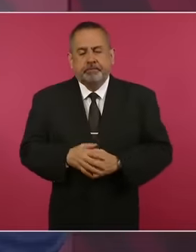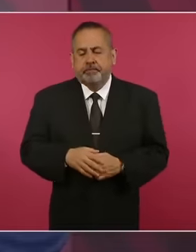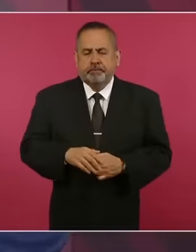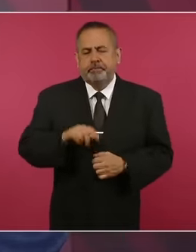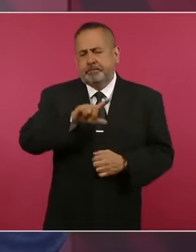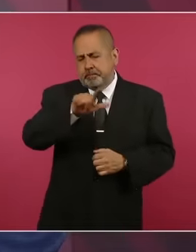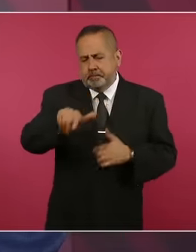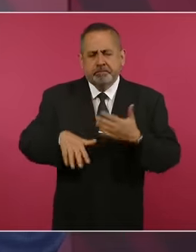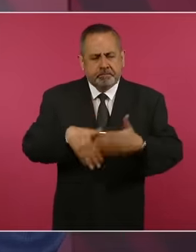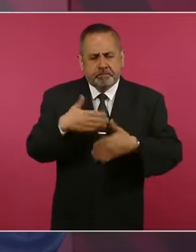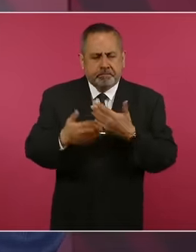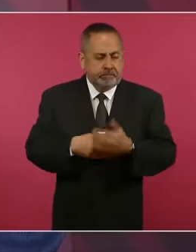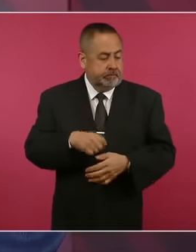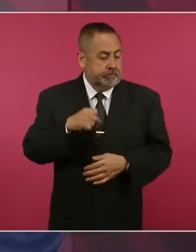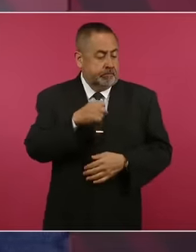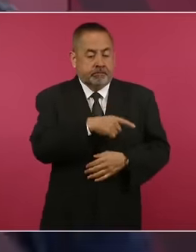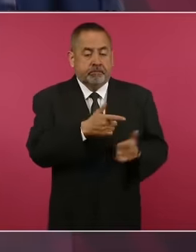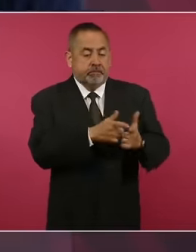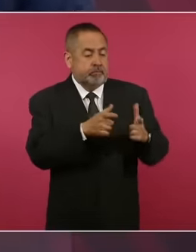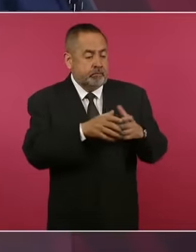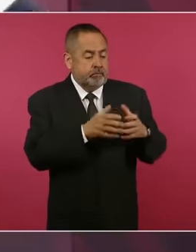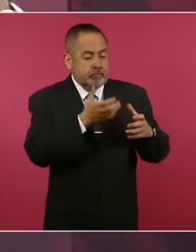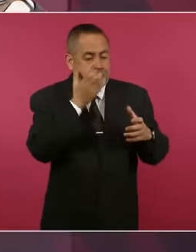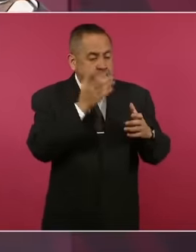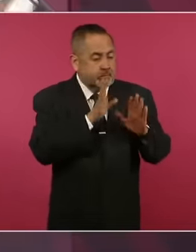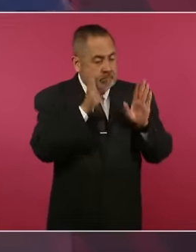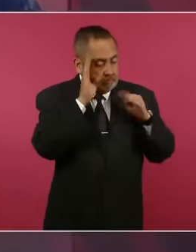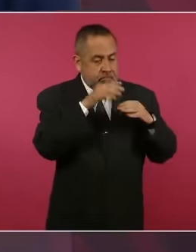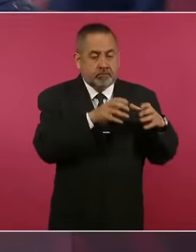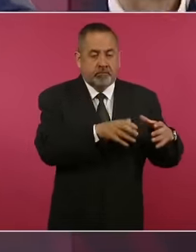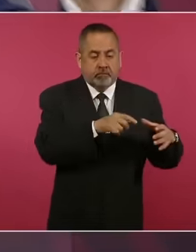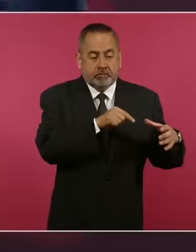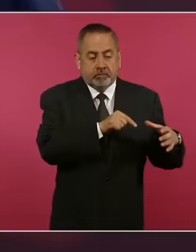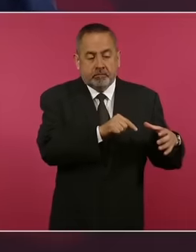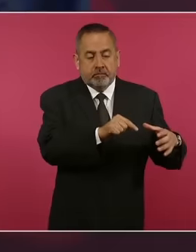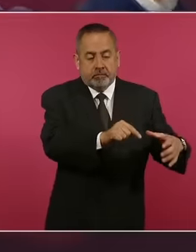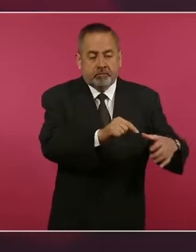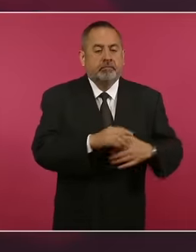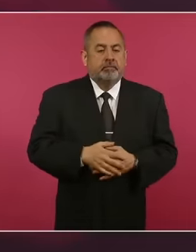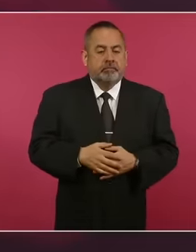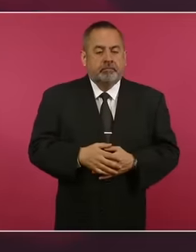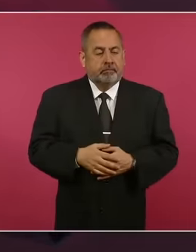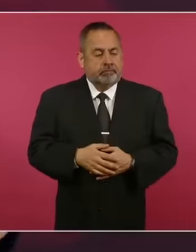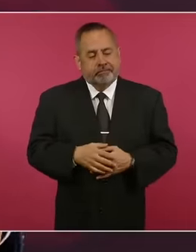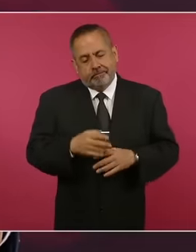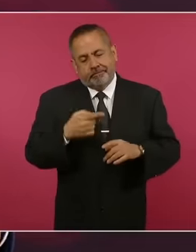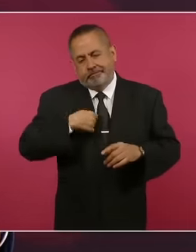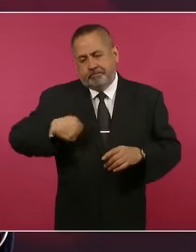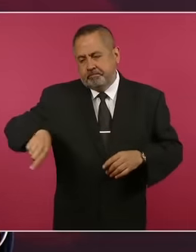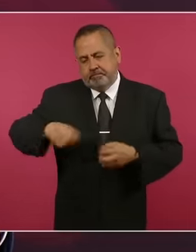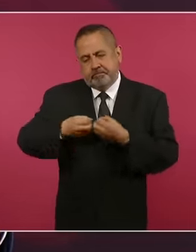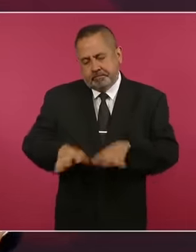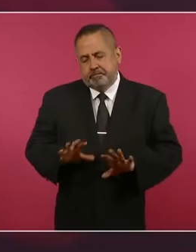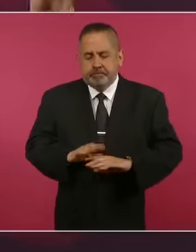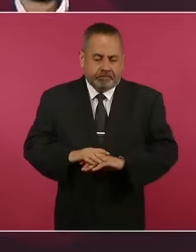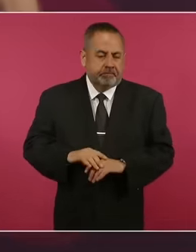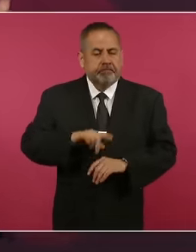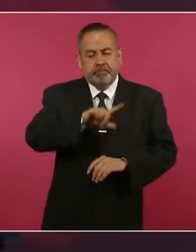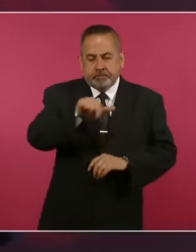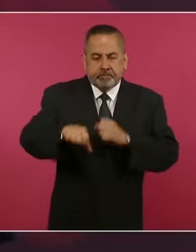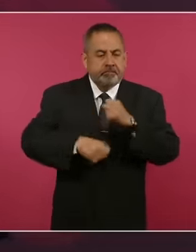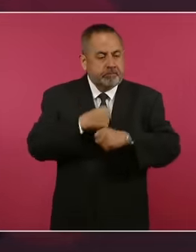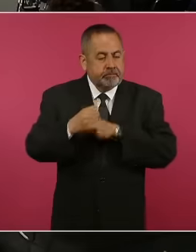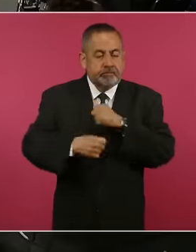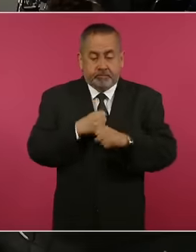van, después de esa desgracia, a buscar